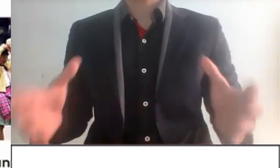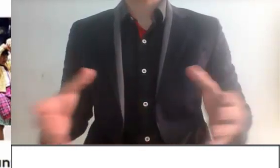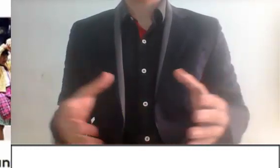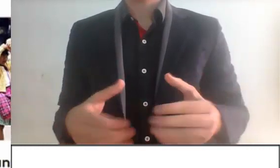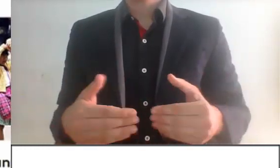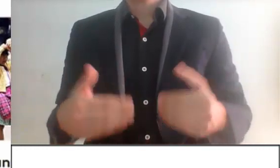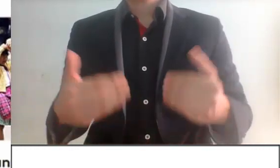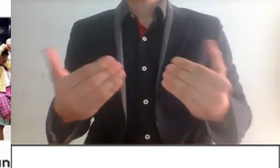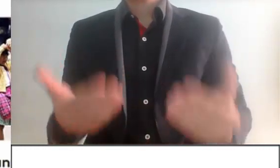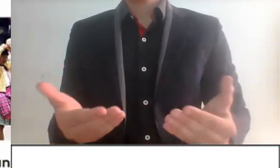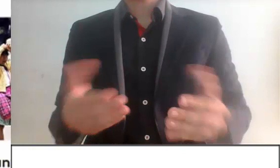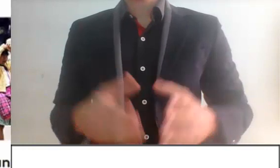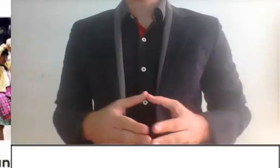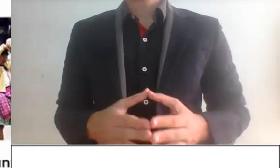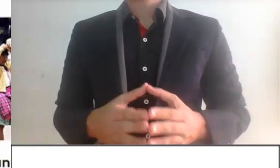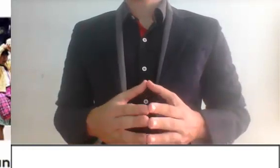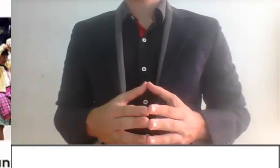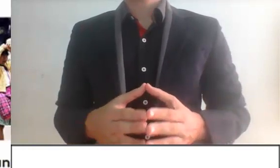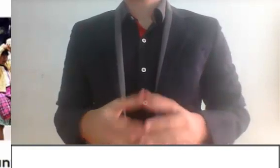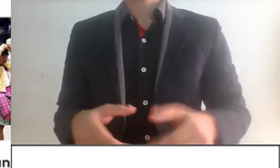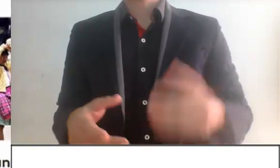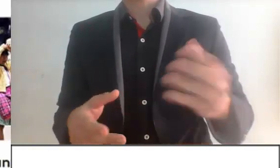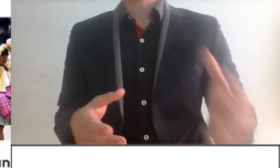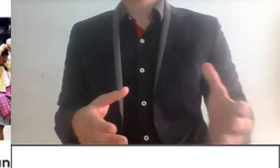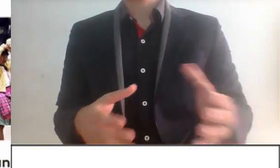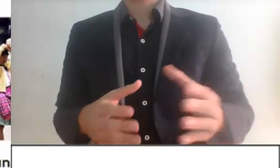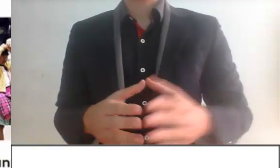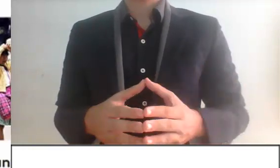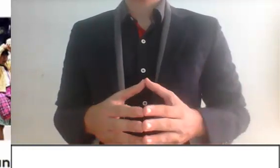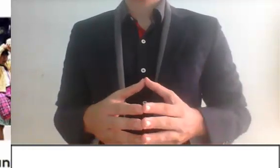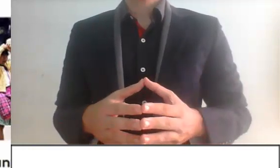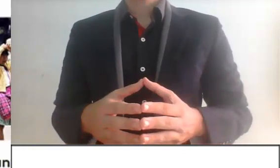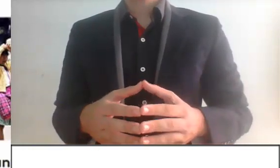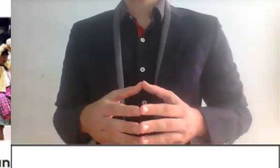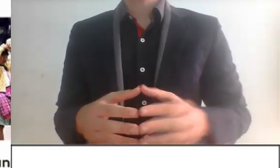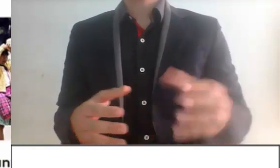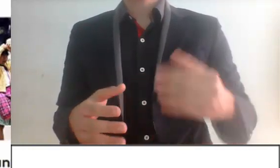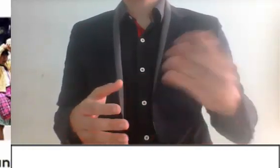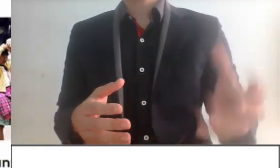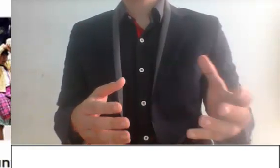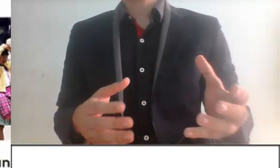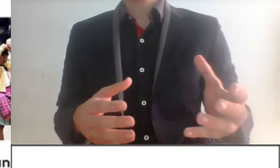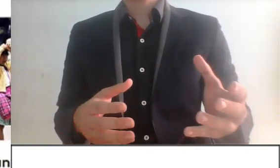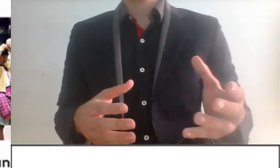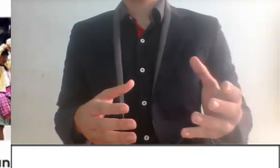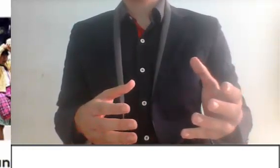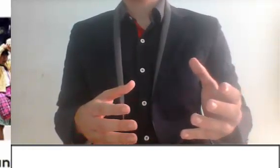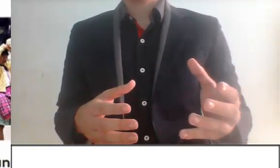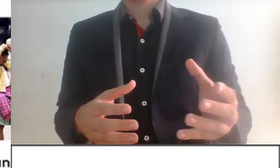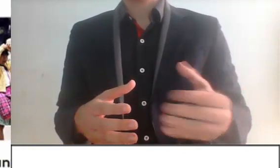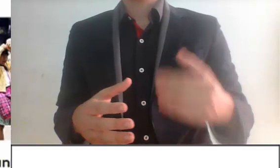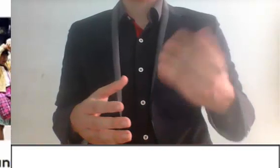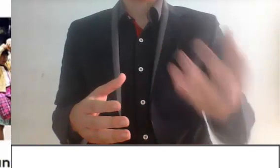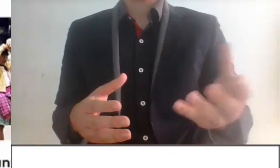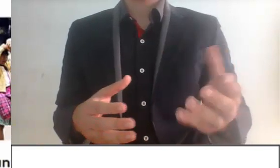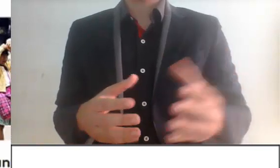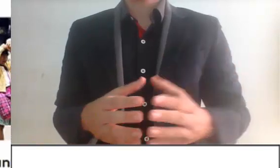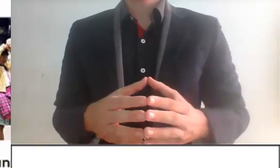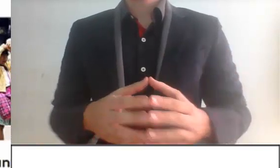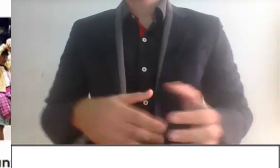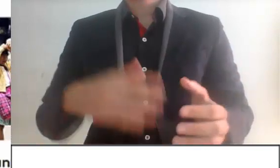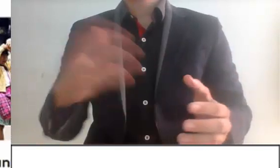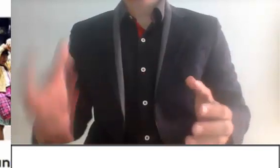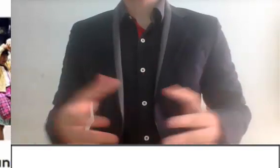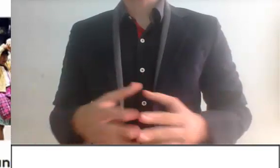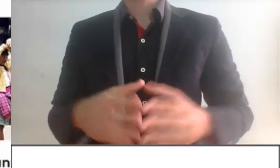completamente mal. El problema de México es creer que porque alguien prácticamente omite un hecho o omite una